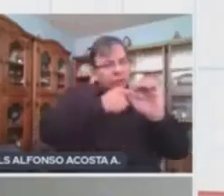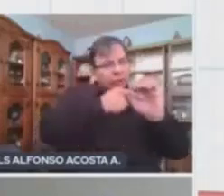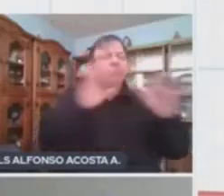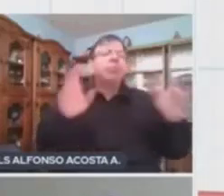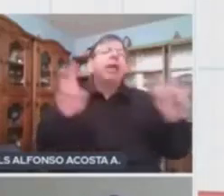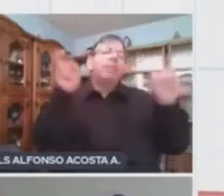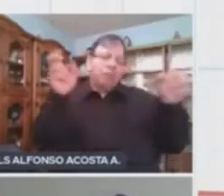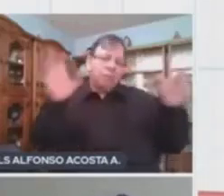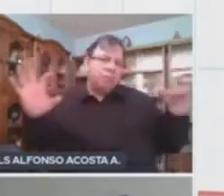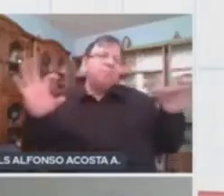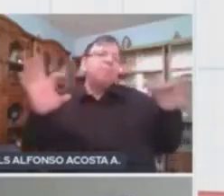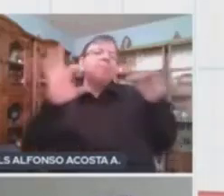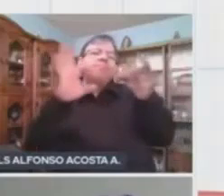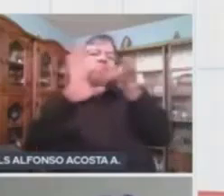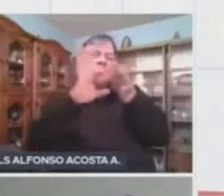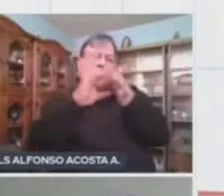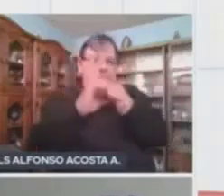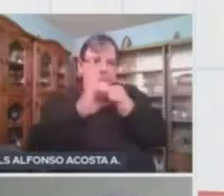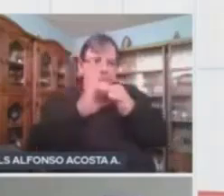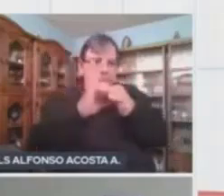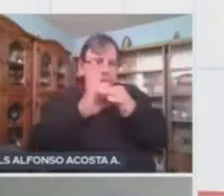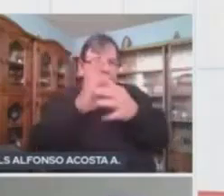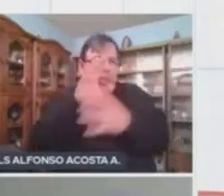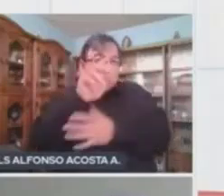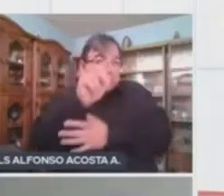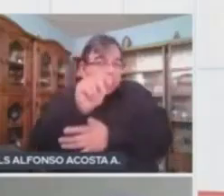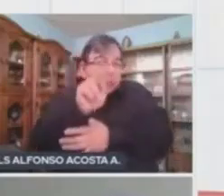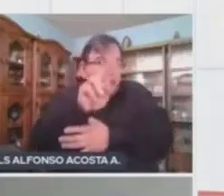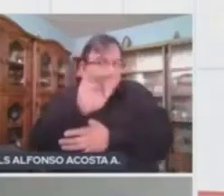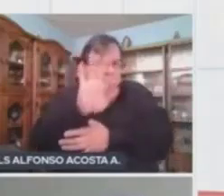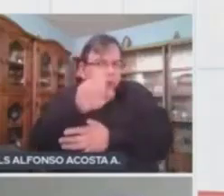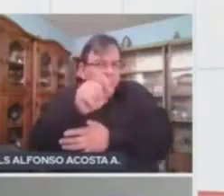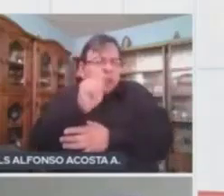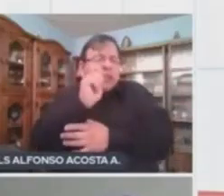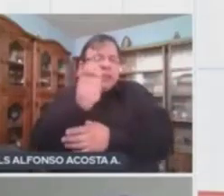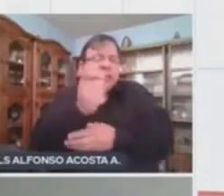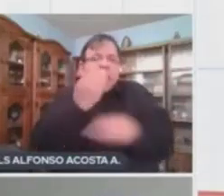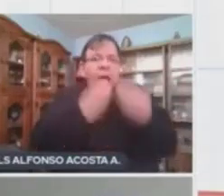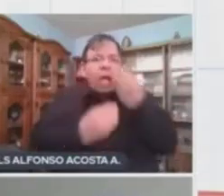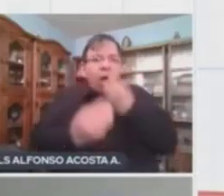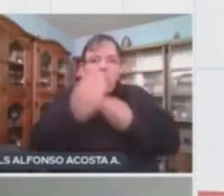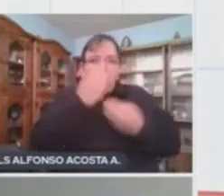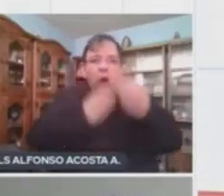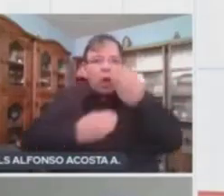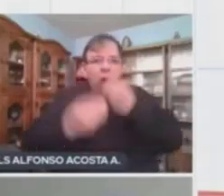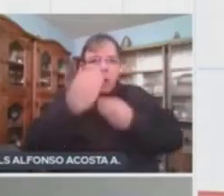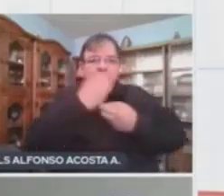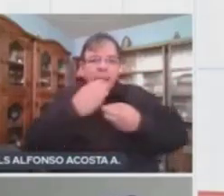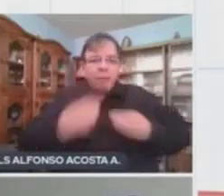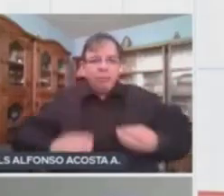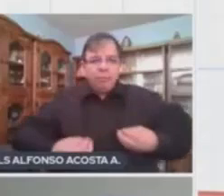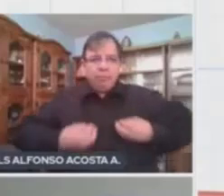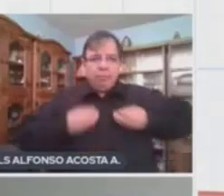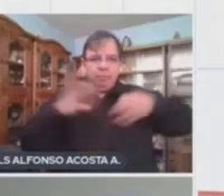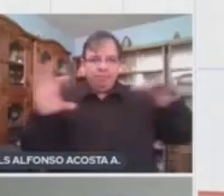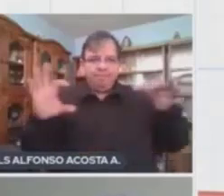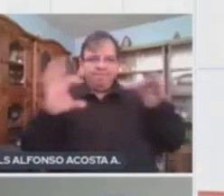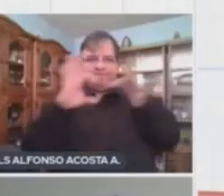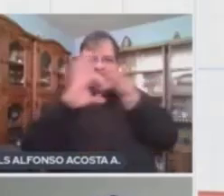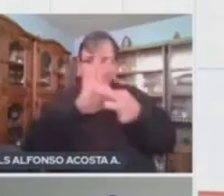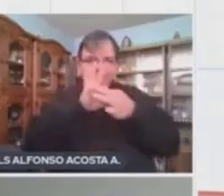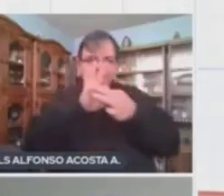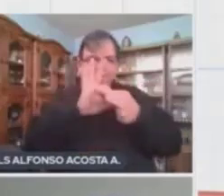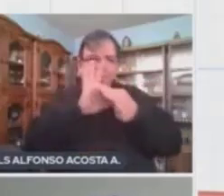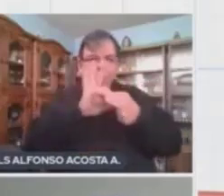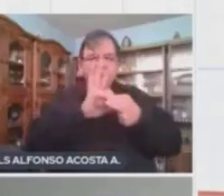a. Por lo tanto, vamos a hablar de la relación de la alimentación en los seres vivos. ¿Cómo es que se relacionan